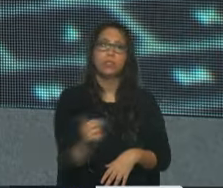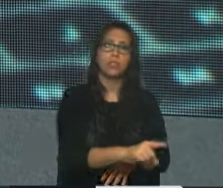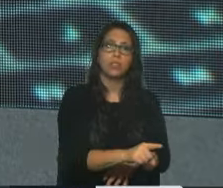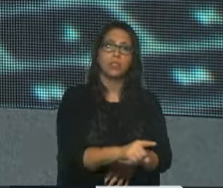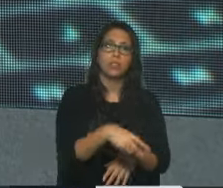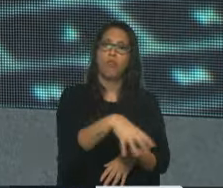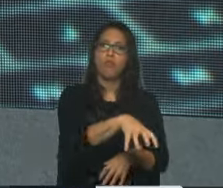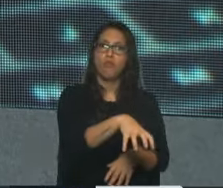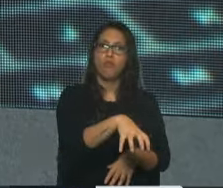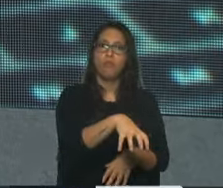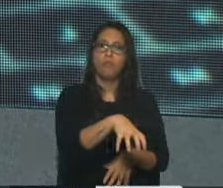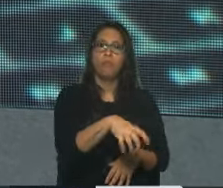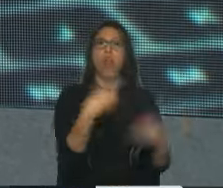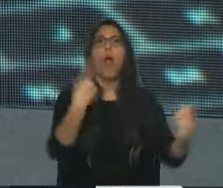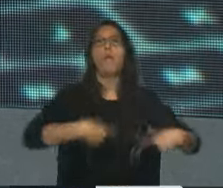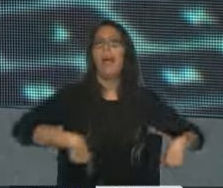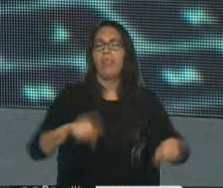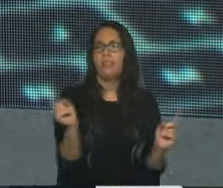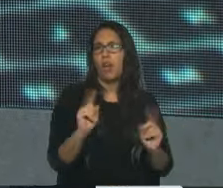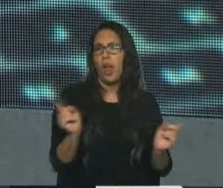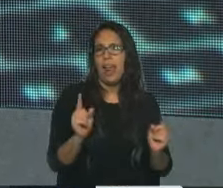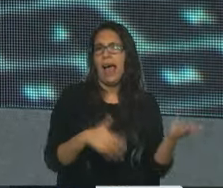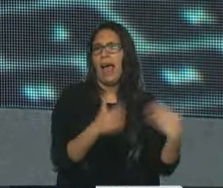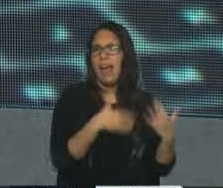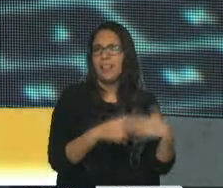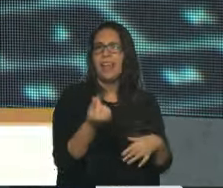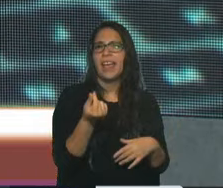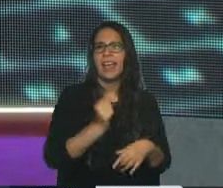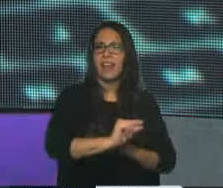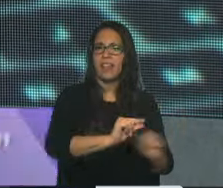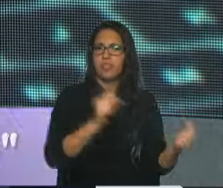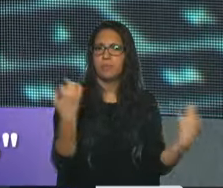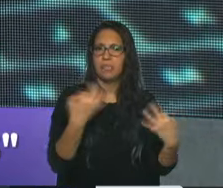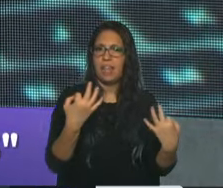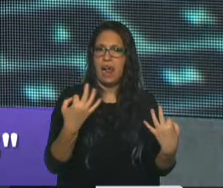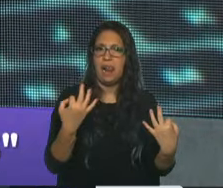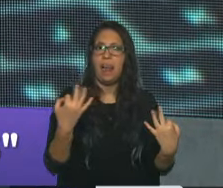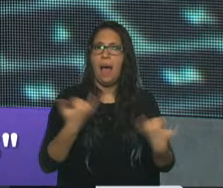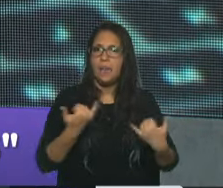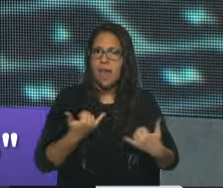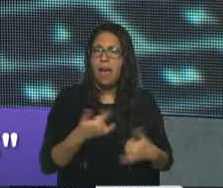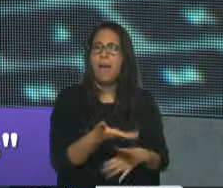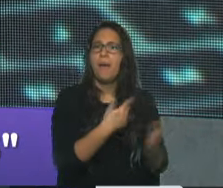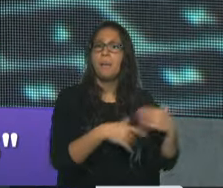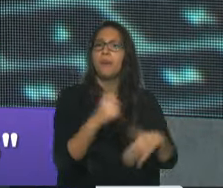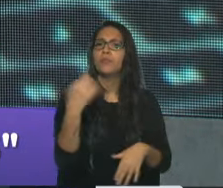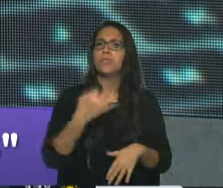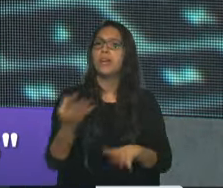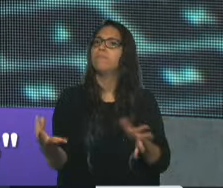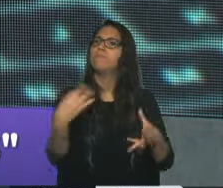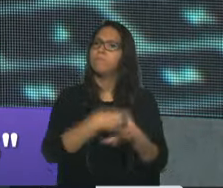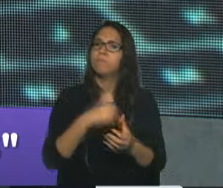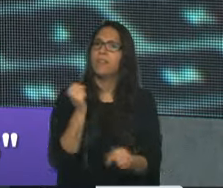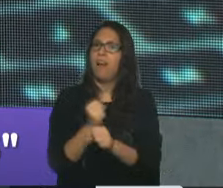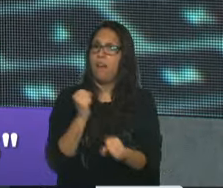que hasta ese momento en eso no era una gran novedad porque había una serie de créditos de esas características. La novedad es que incluía también a trabajadores en